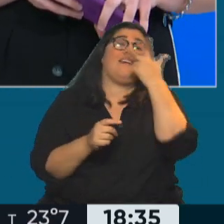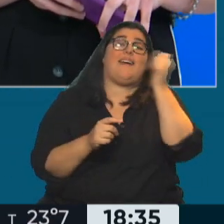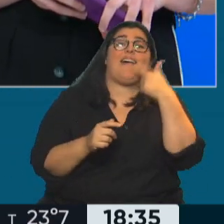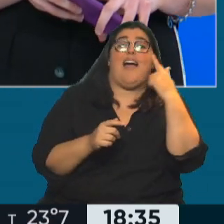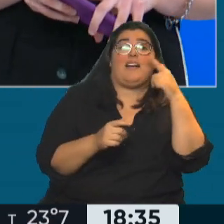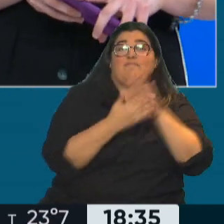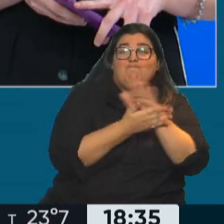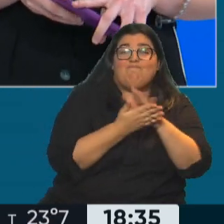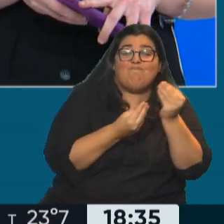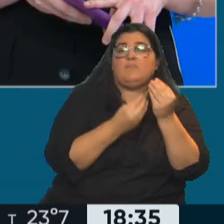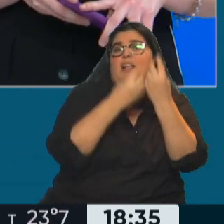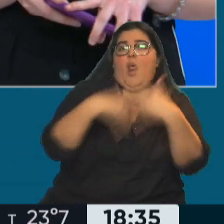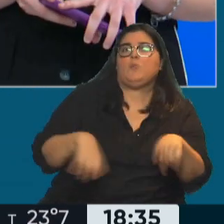Polera. Perfecto. Volveremos a hablar de economía, Nazarena.